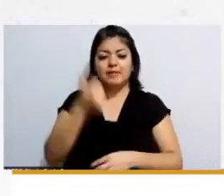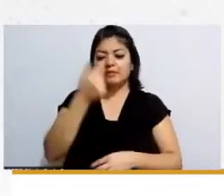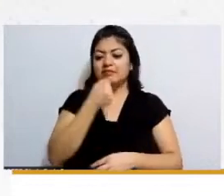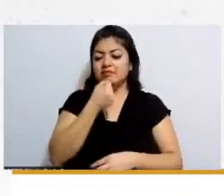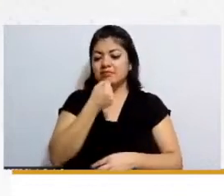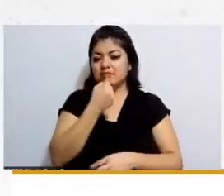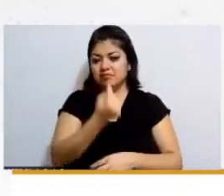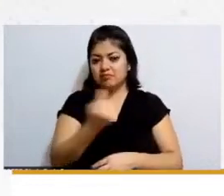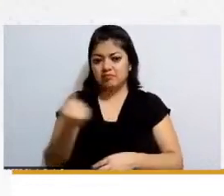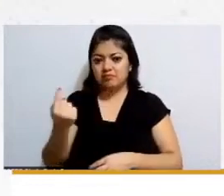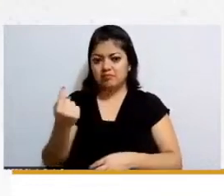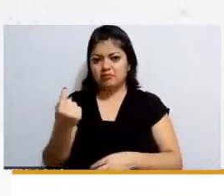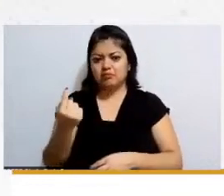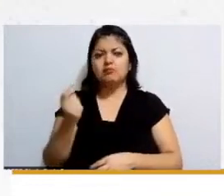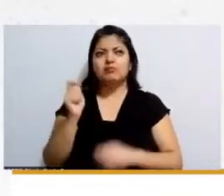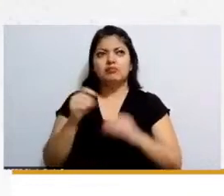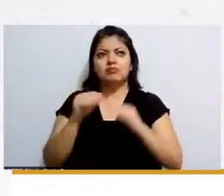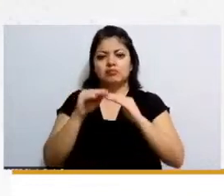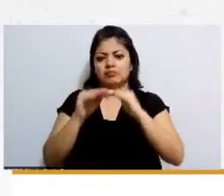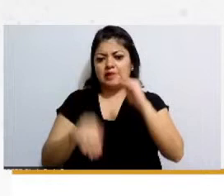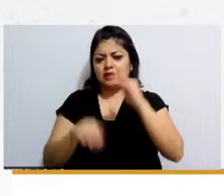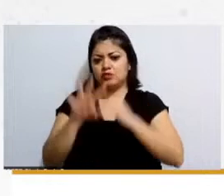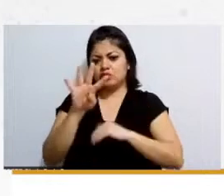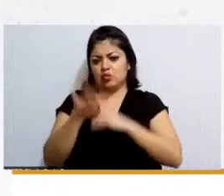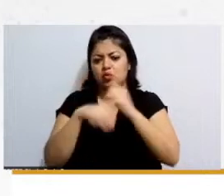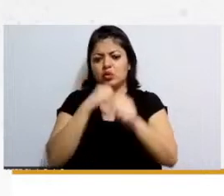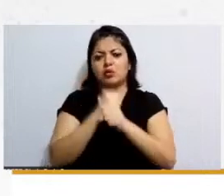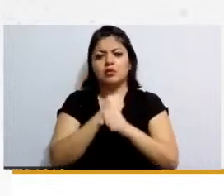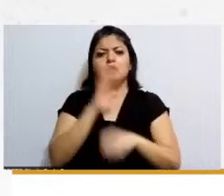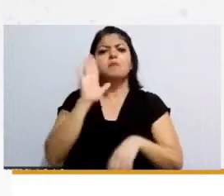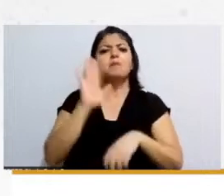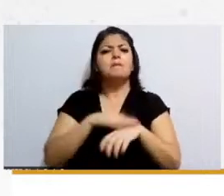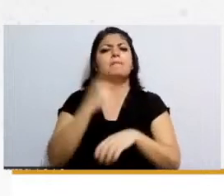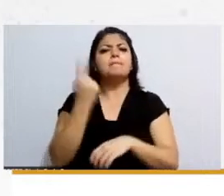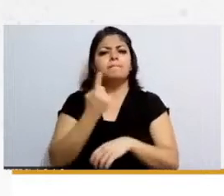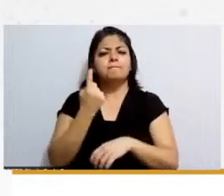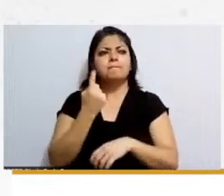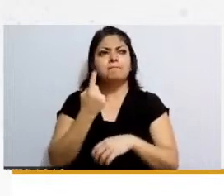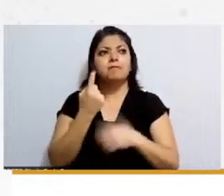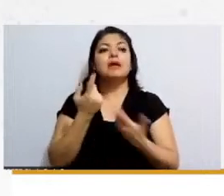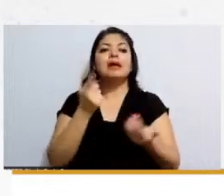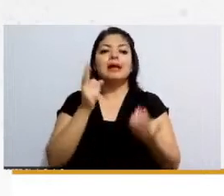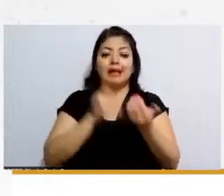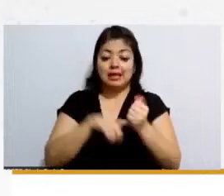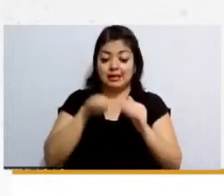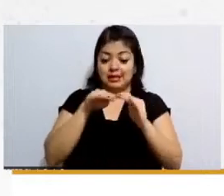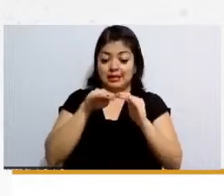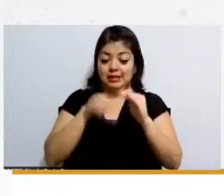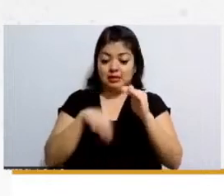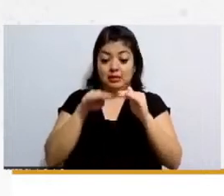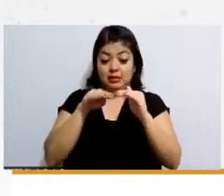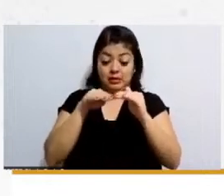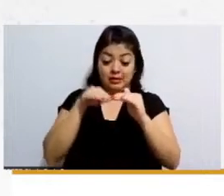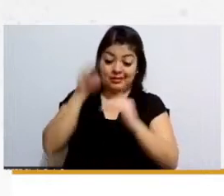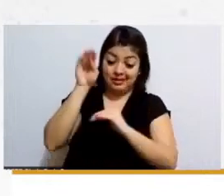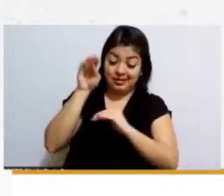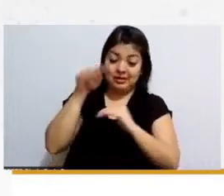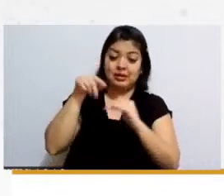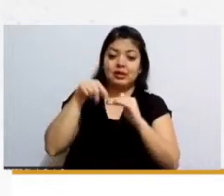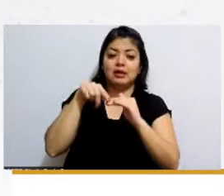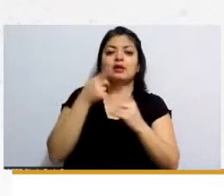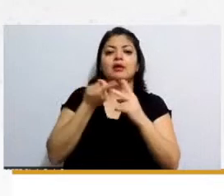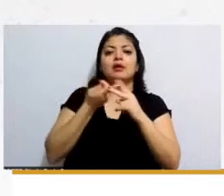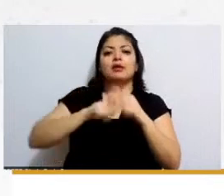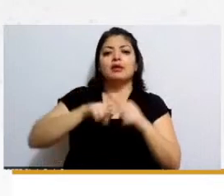cuatro años ¿por qué? porque de ahí se supone que ya ingresan a la